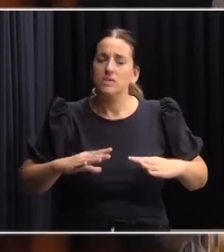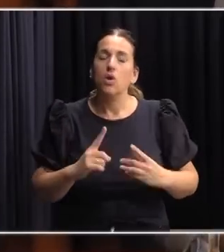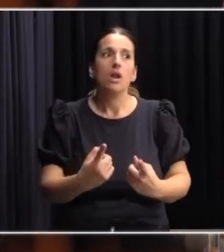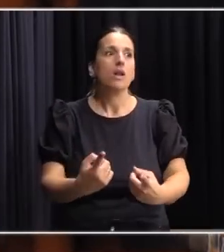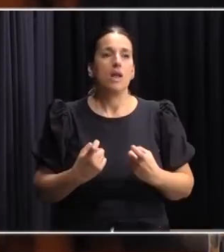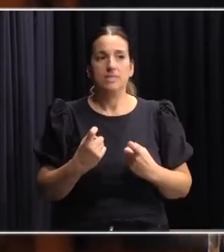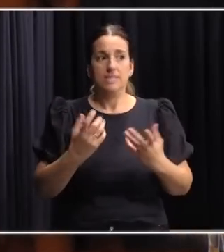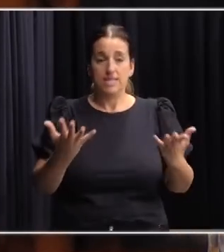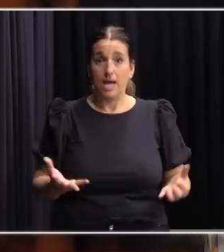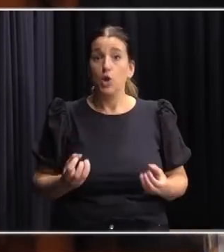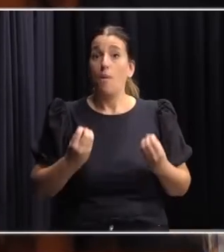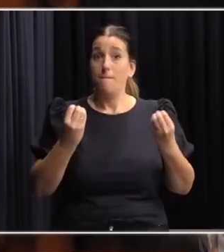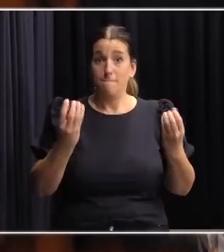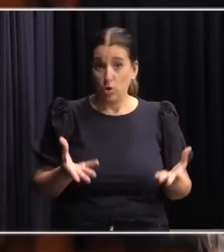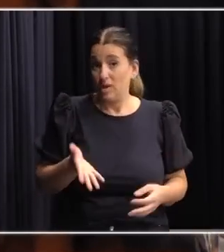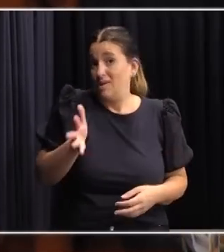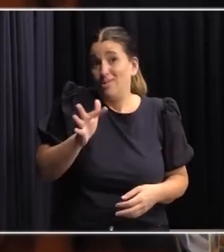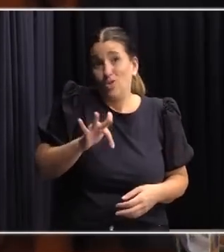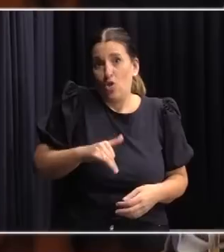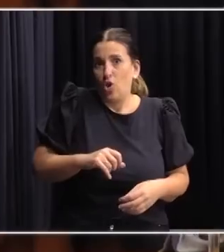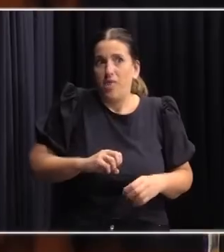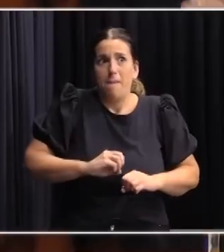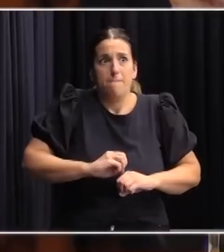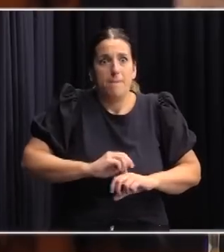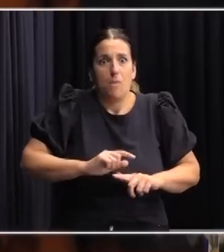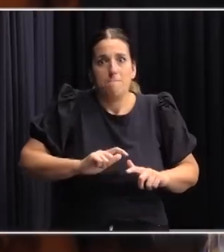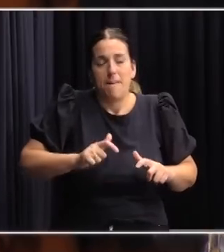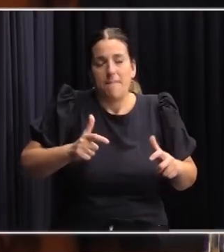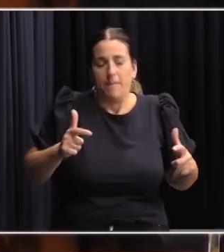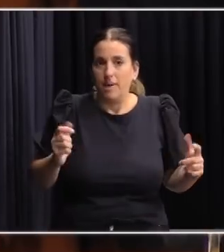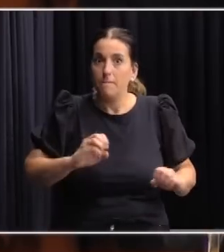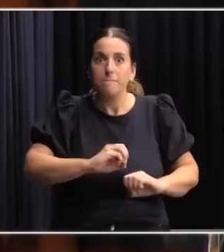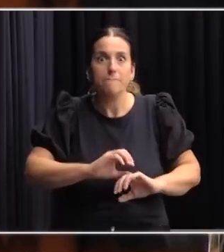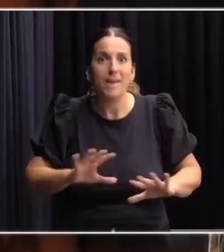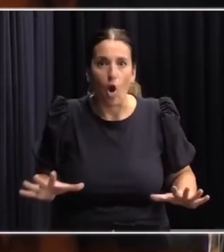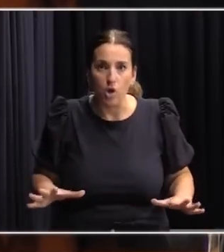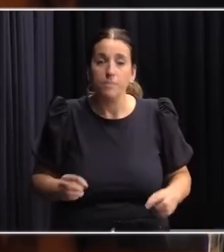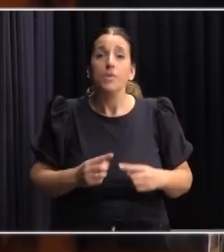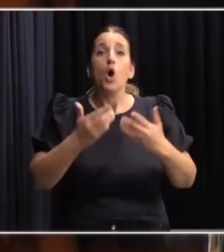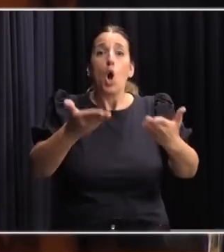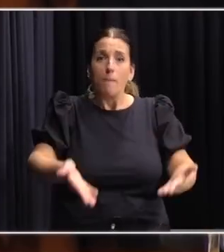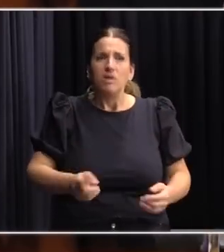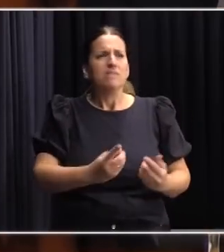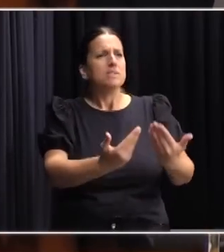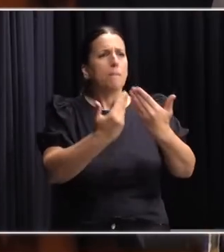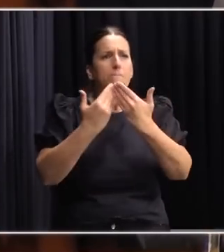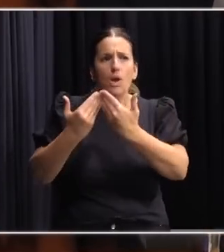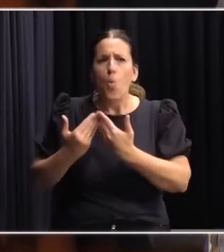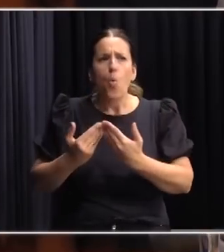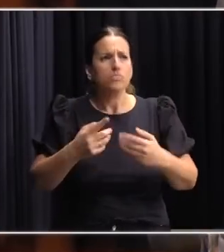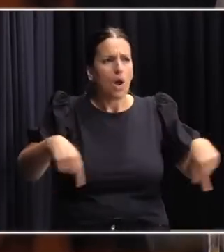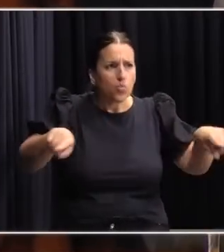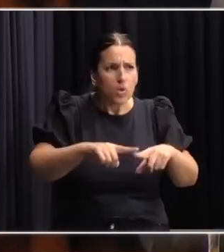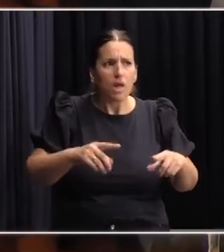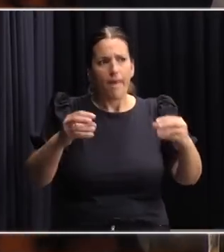situación que día que pasa, se agrava aún más. Por eso, muchas veces, ante la consulta de ustedes,